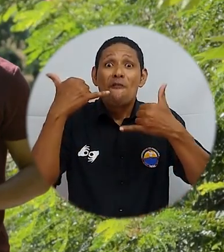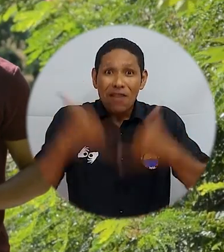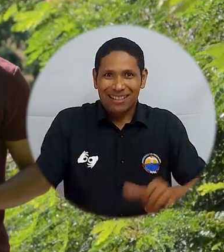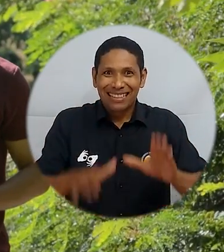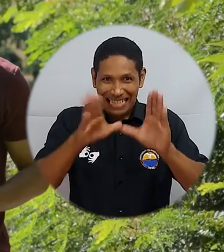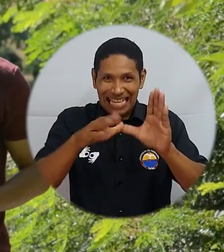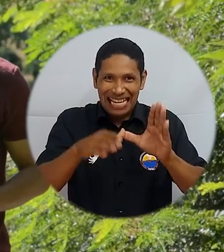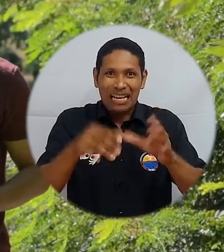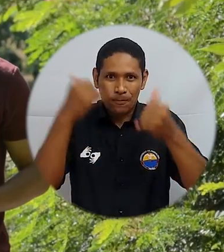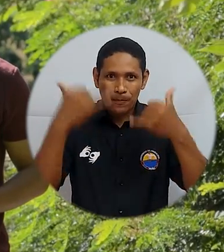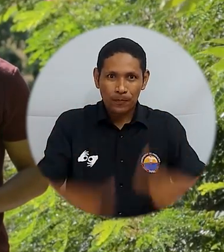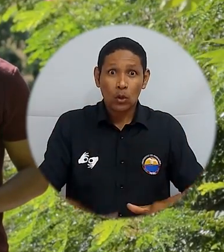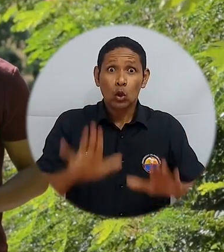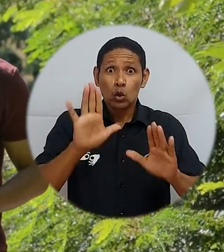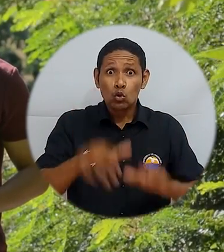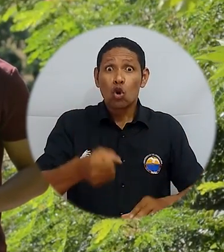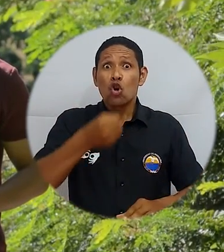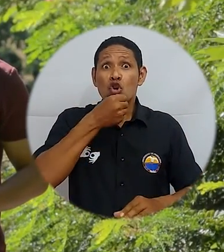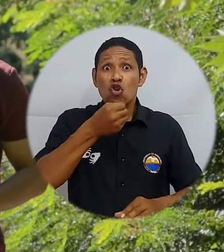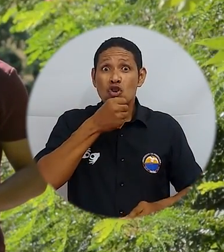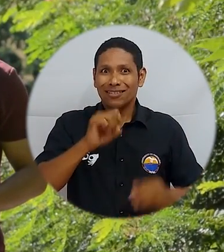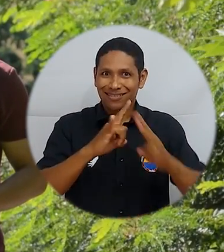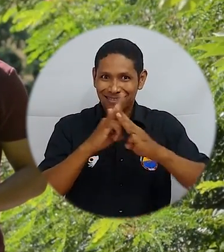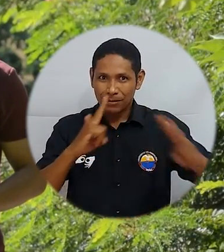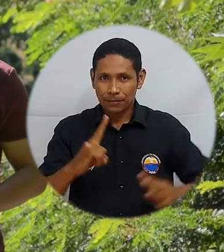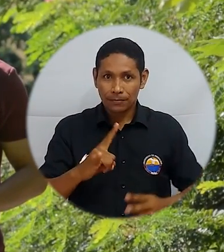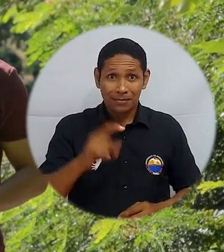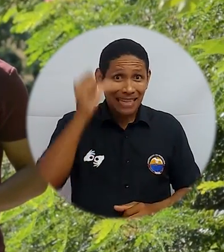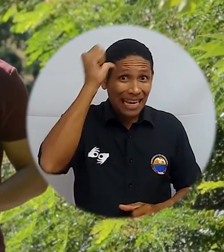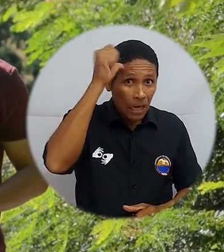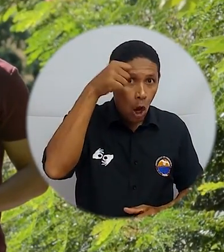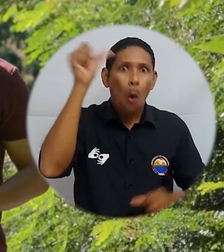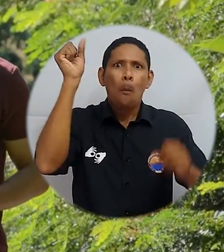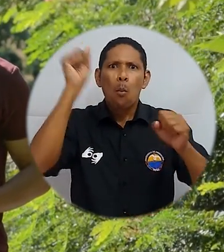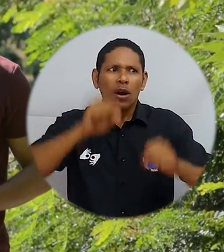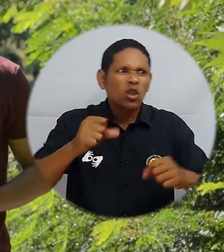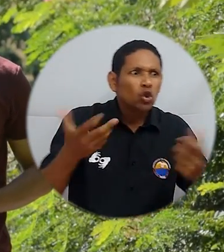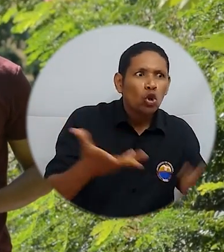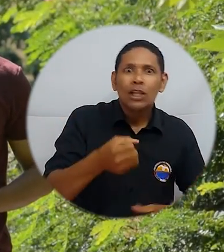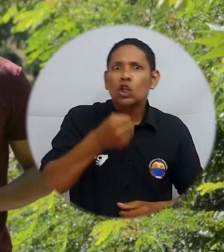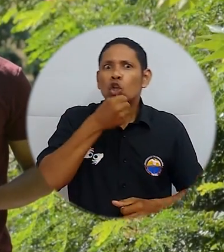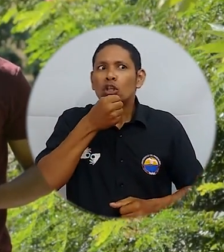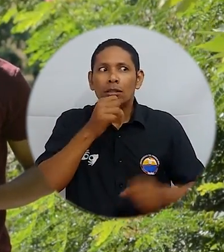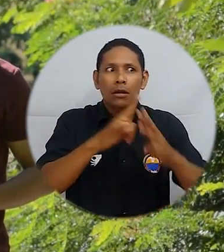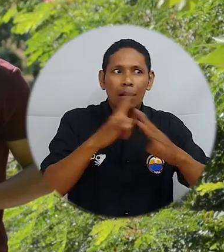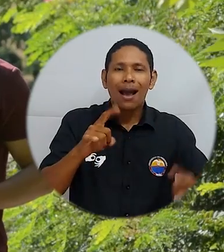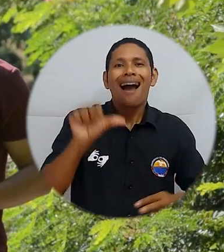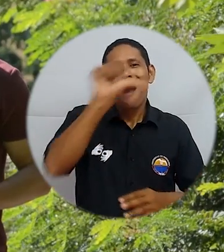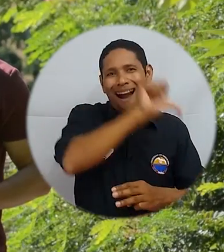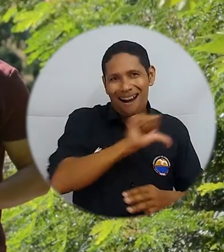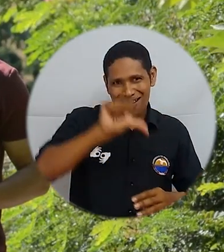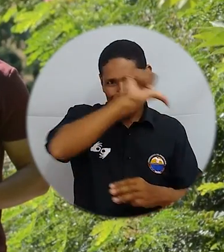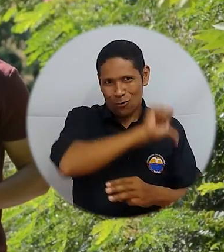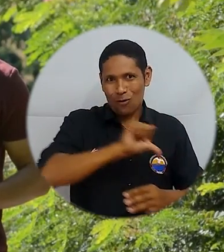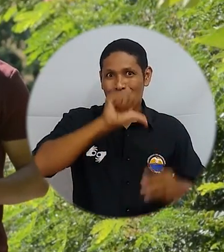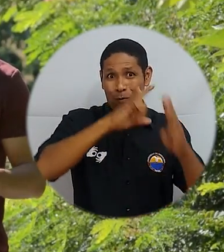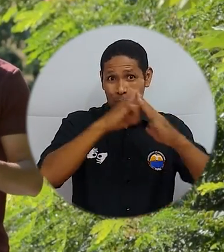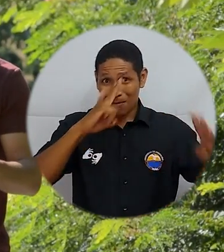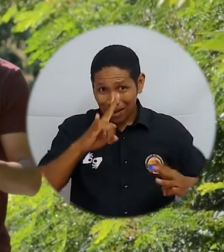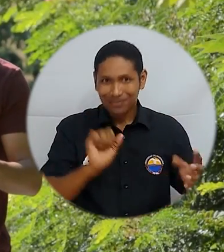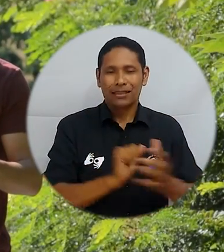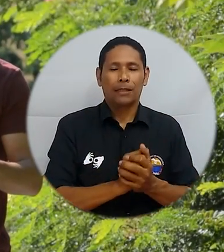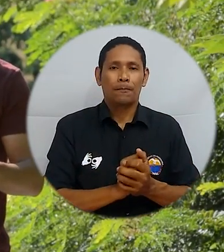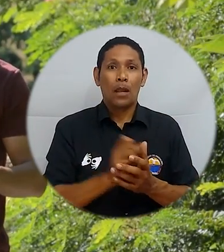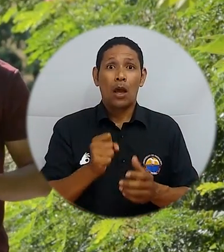Hemos llegado al final del Campus TV programa institucional de la Universidad del Magdalena. Recuerden seguirnos en nuestras redes institucionales